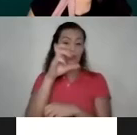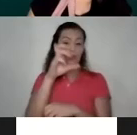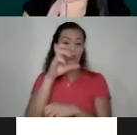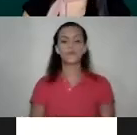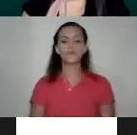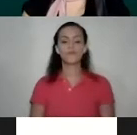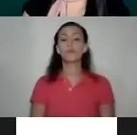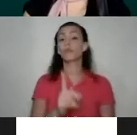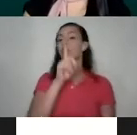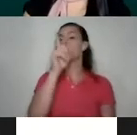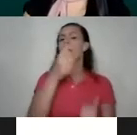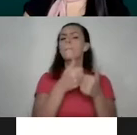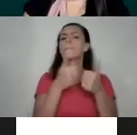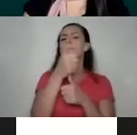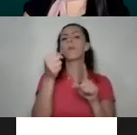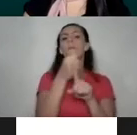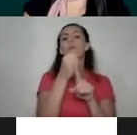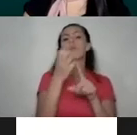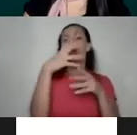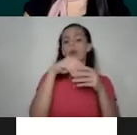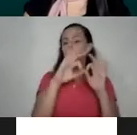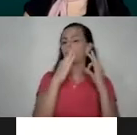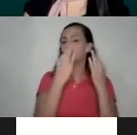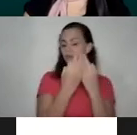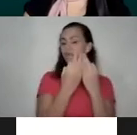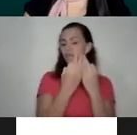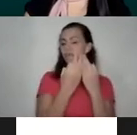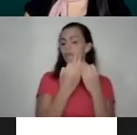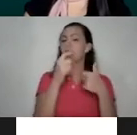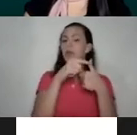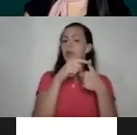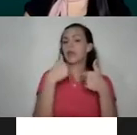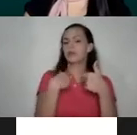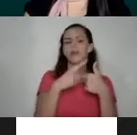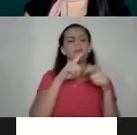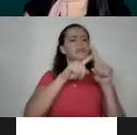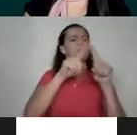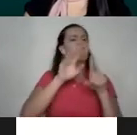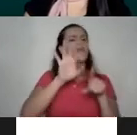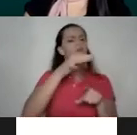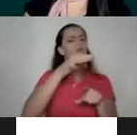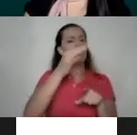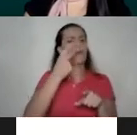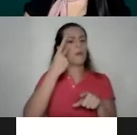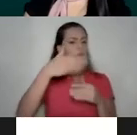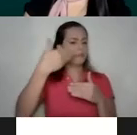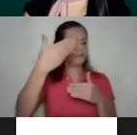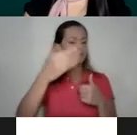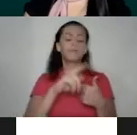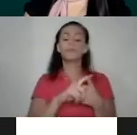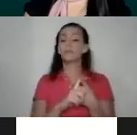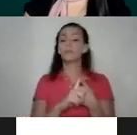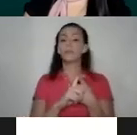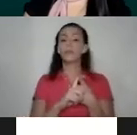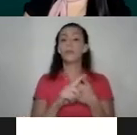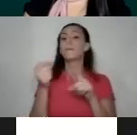Una de las principales es la violencia intrafamiliar, que tiene muchas manifestaciones y lo vamos a ver ahora más adelante. La